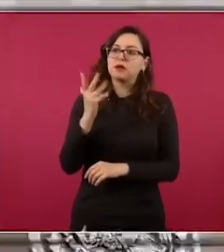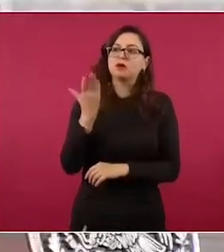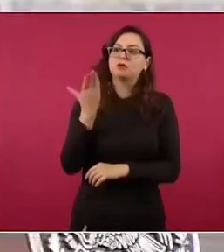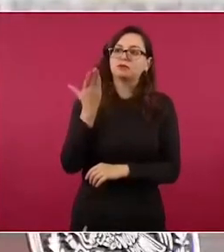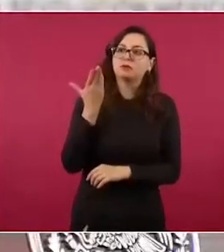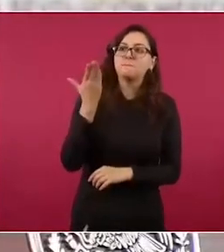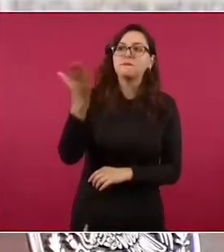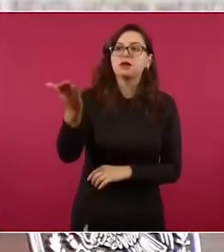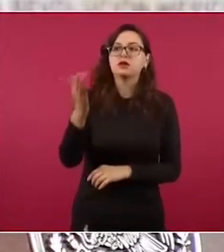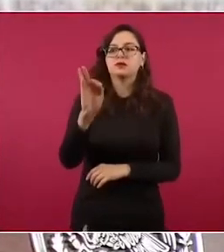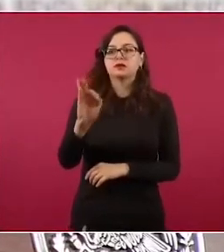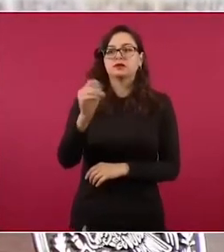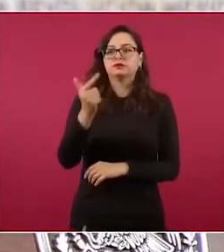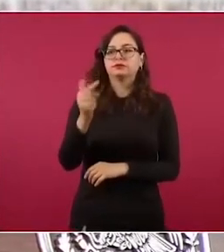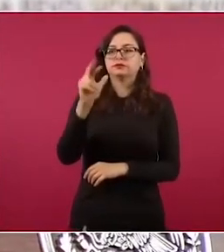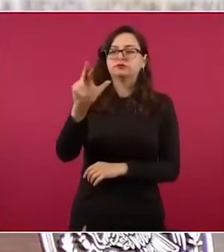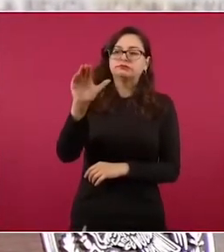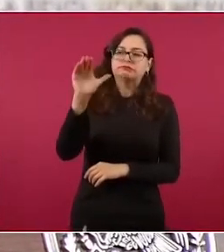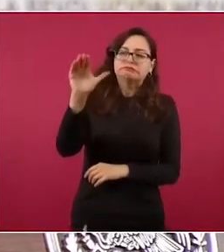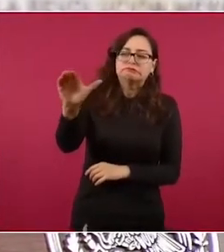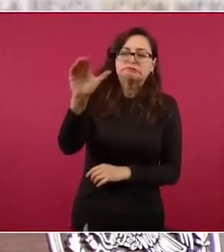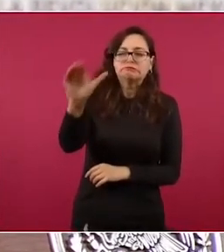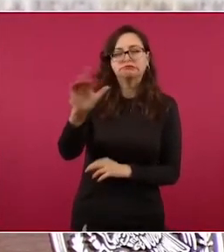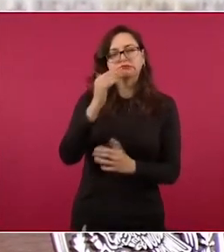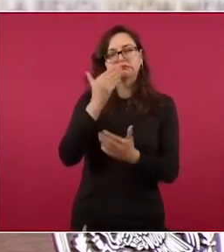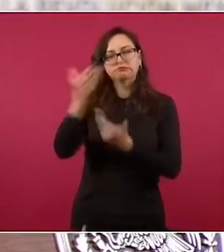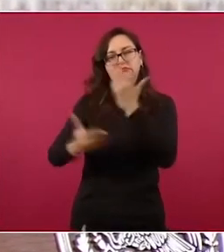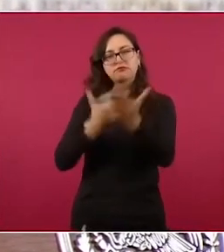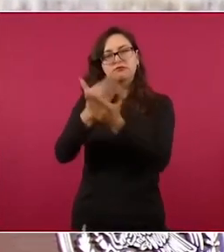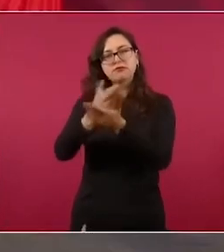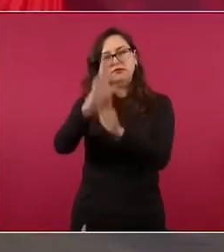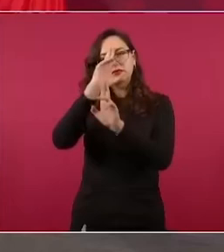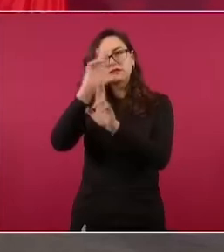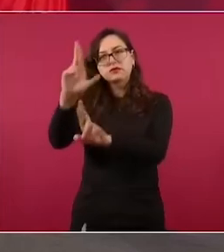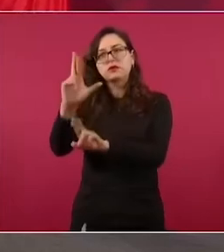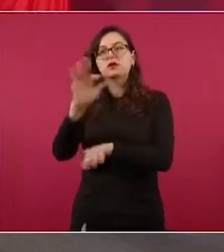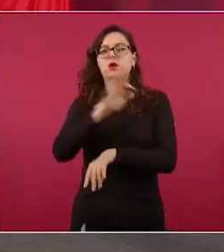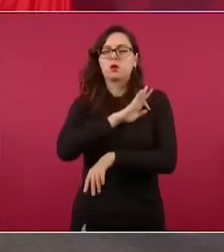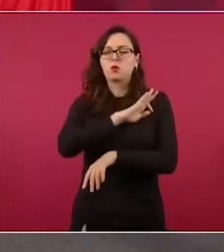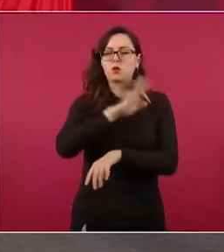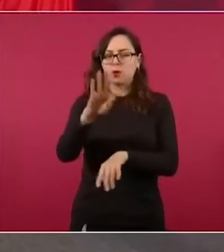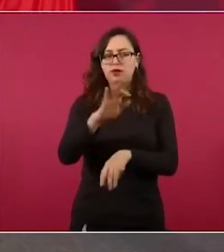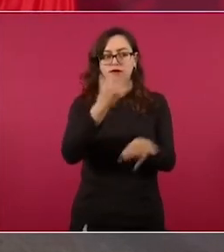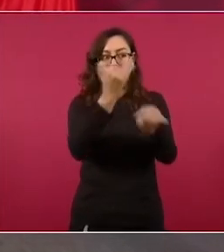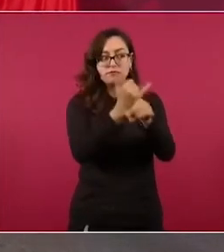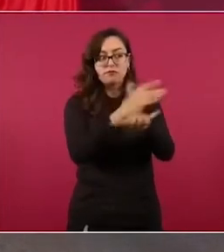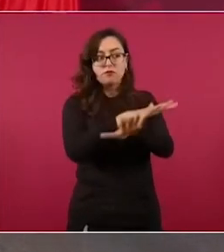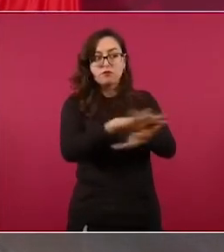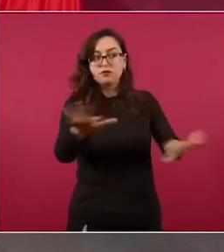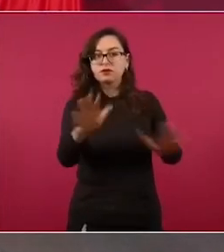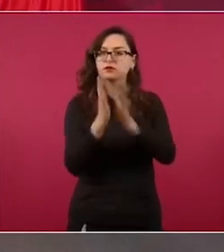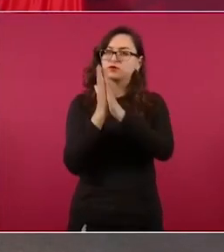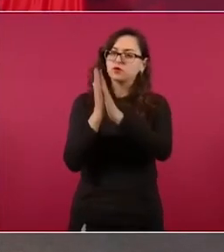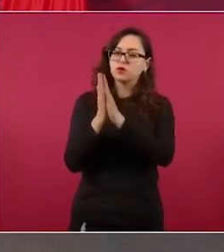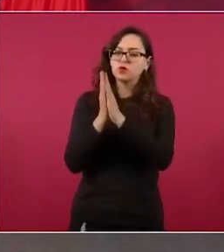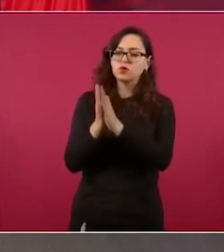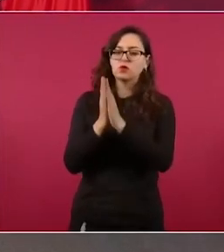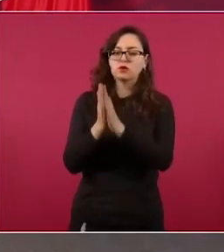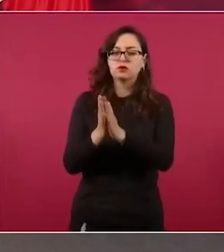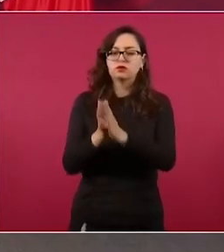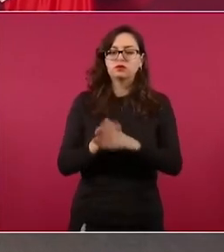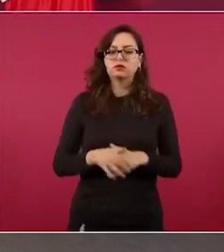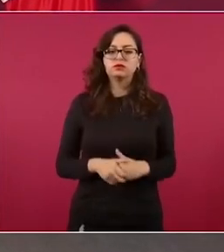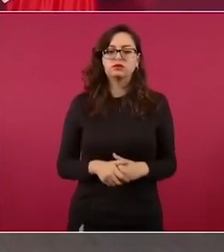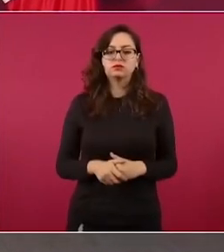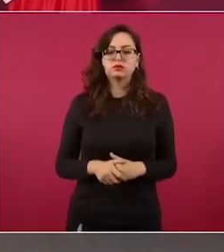respetuosa que nos informe sobre estas investigaciones. Todo lo